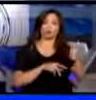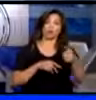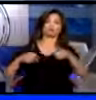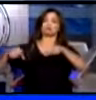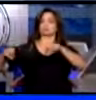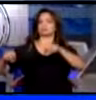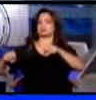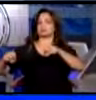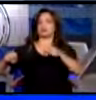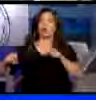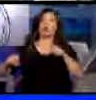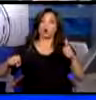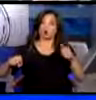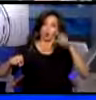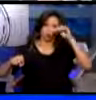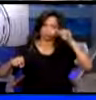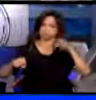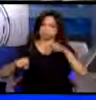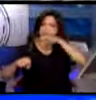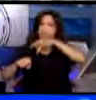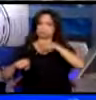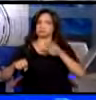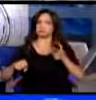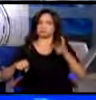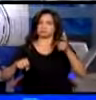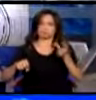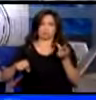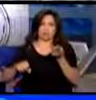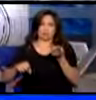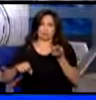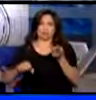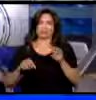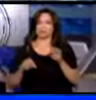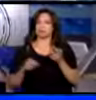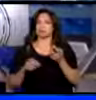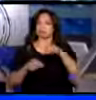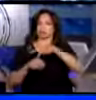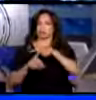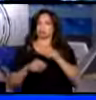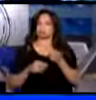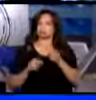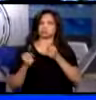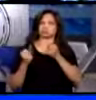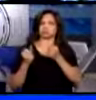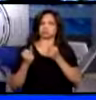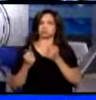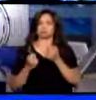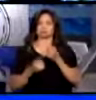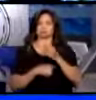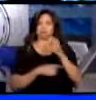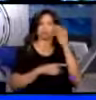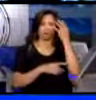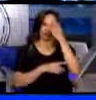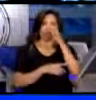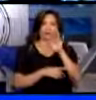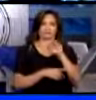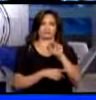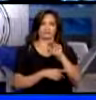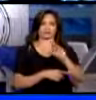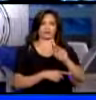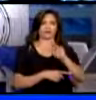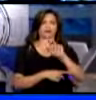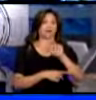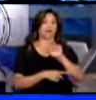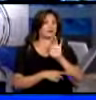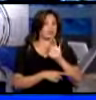conduciendo la motocicleta en la que ambos individuos se trasladaban. Más temprano, el coronel Frank Félix Durán